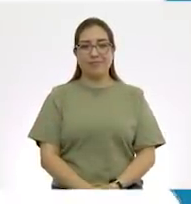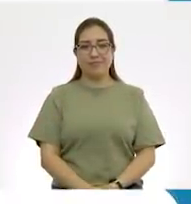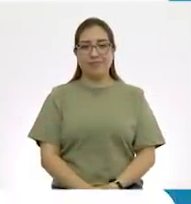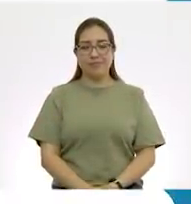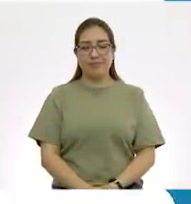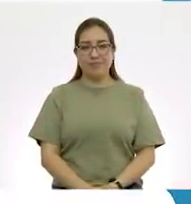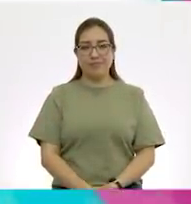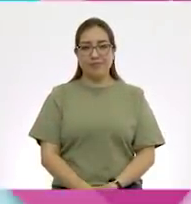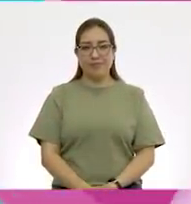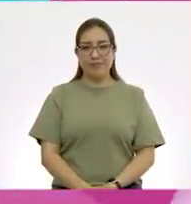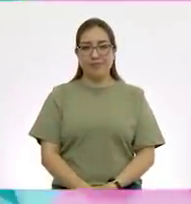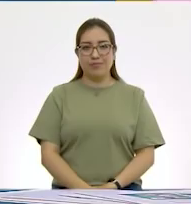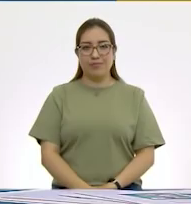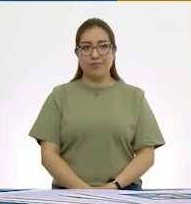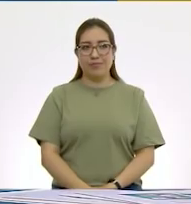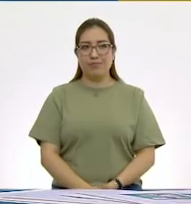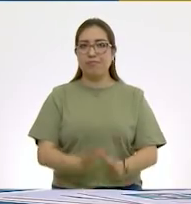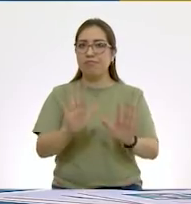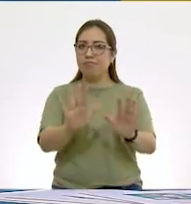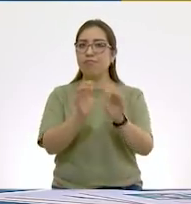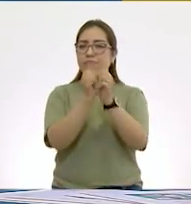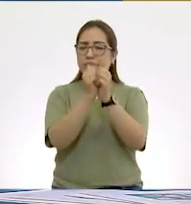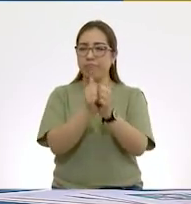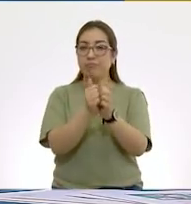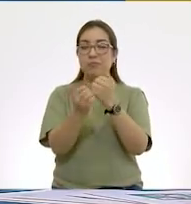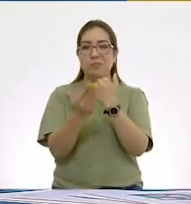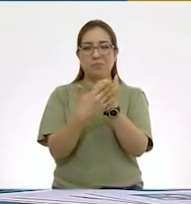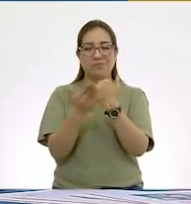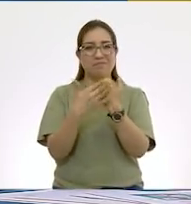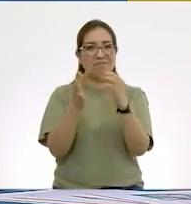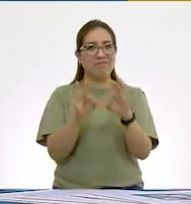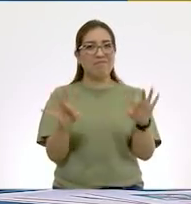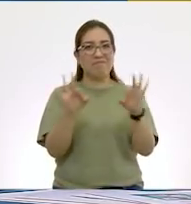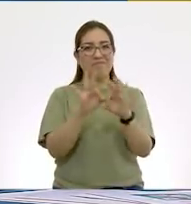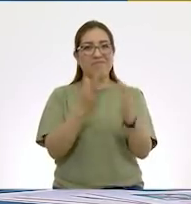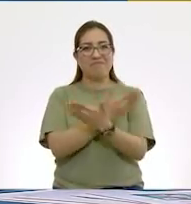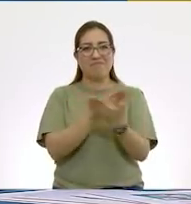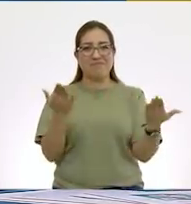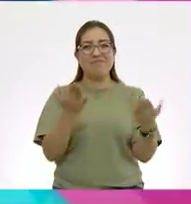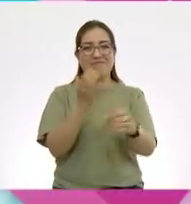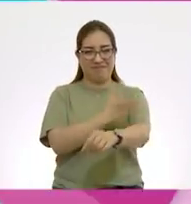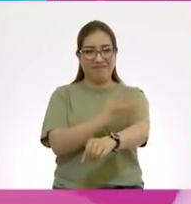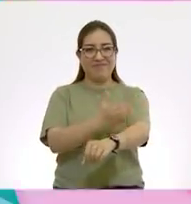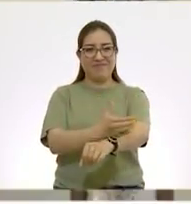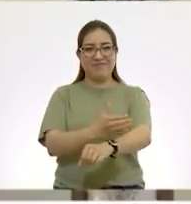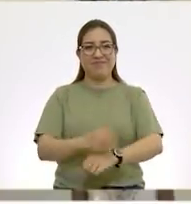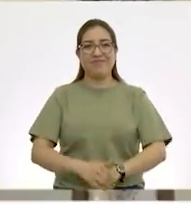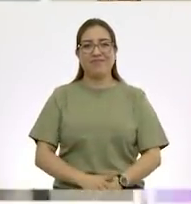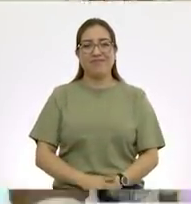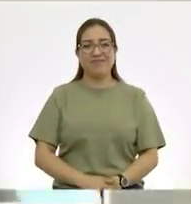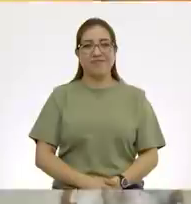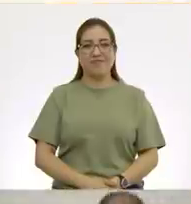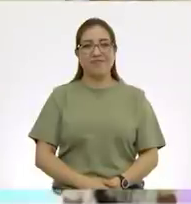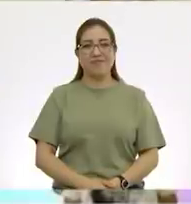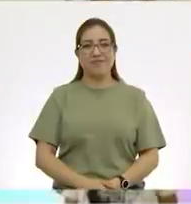.mx No se muevan de su lugar porque tenemos algo muy importante para ustedes. ¡Acompáñenos! ¡Aprende